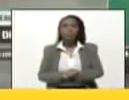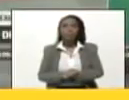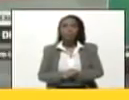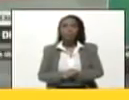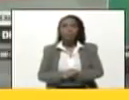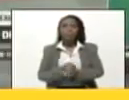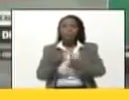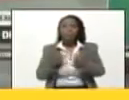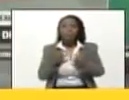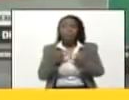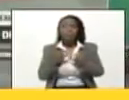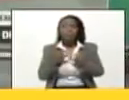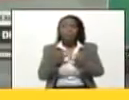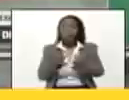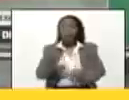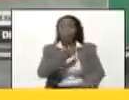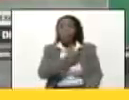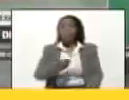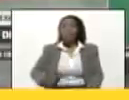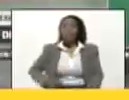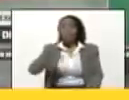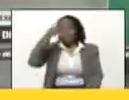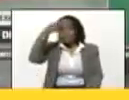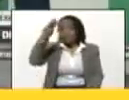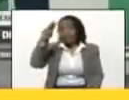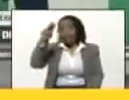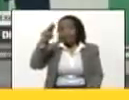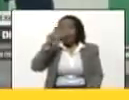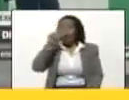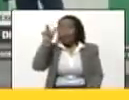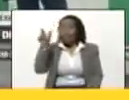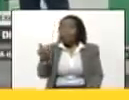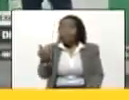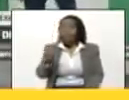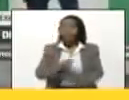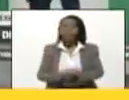Recientemente el presidente de México, Andrés Manuel López Obrador,